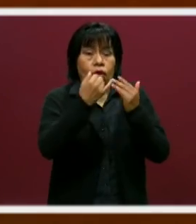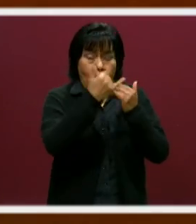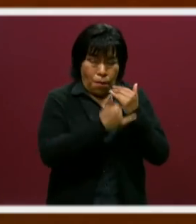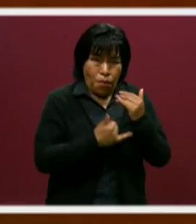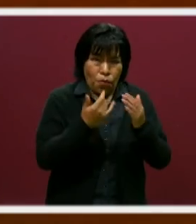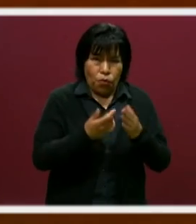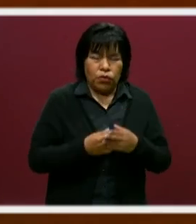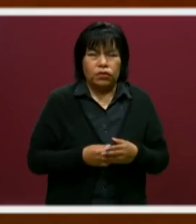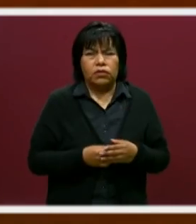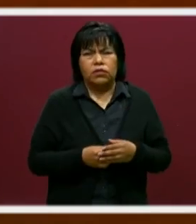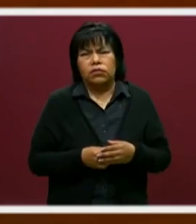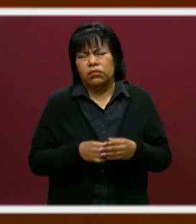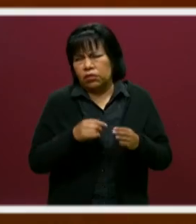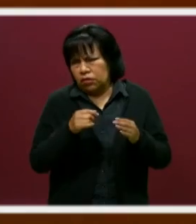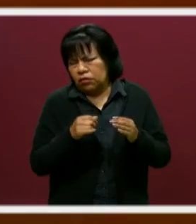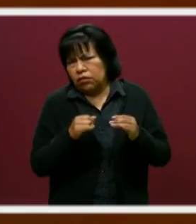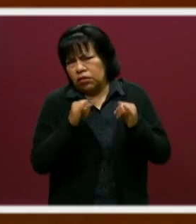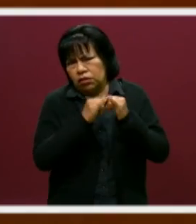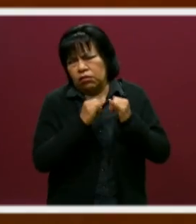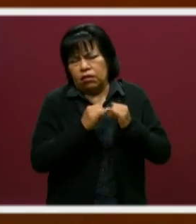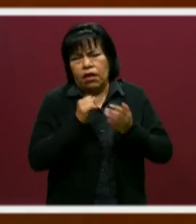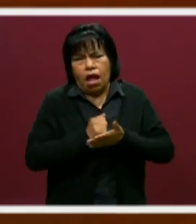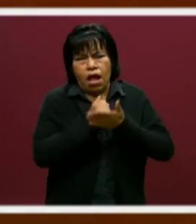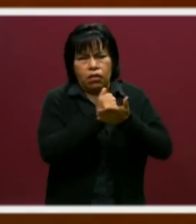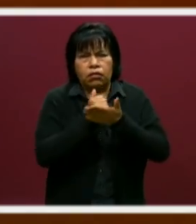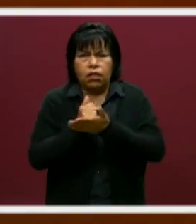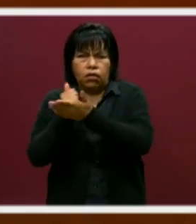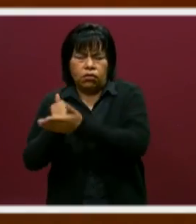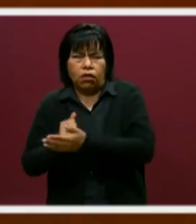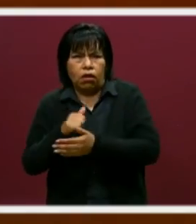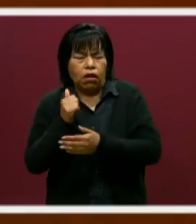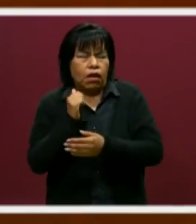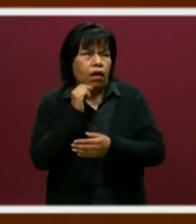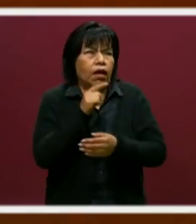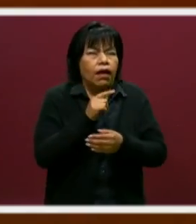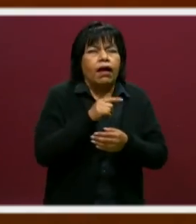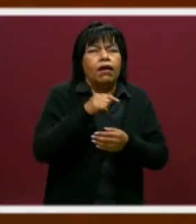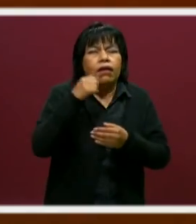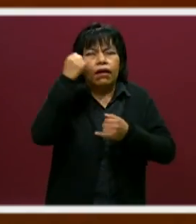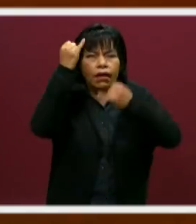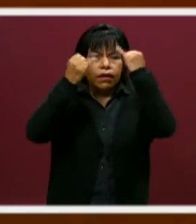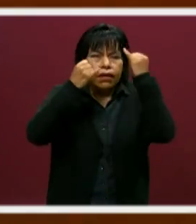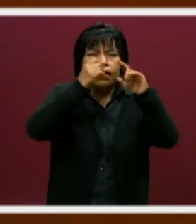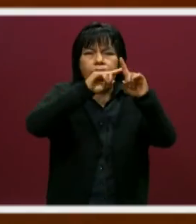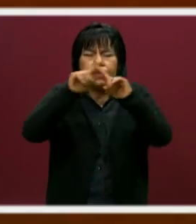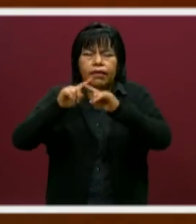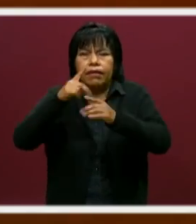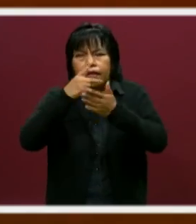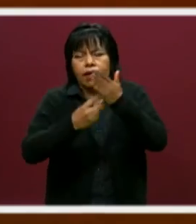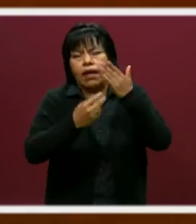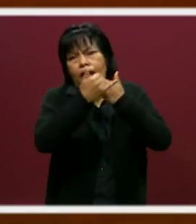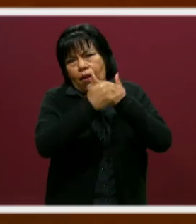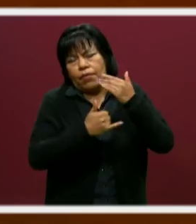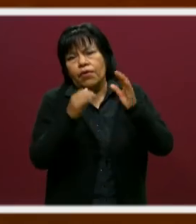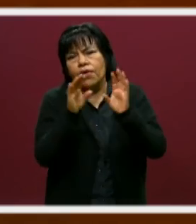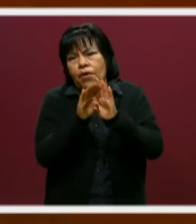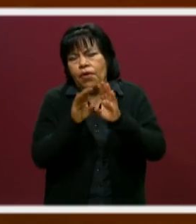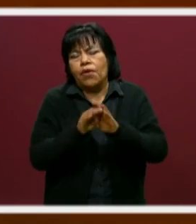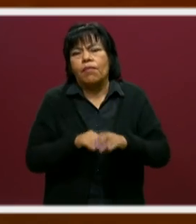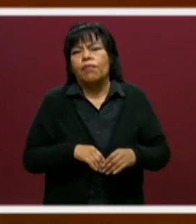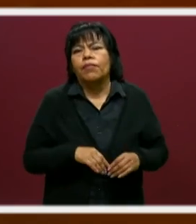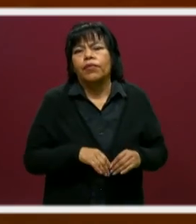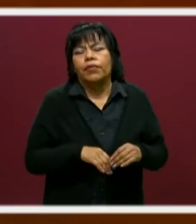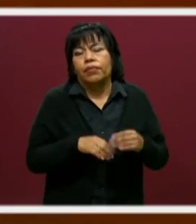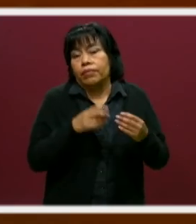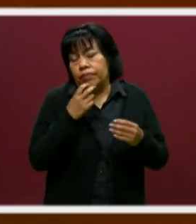multidisciplinarios, eso es lo que les ayuda a los chicos. Y les da otro enfoque también acerca de los mismos proyectos. Pues tal es el